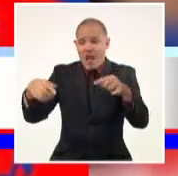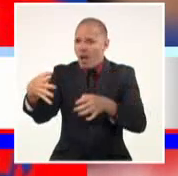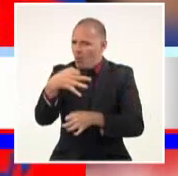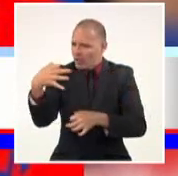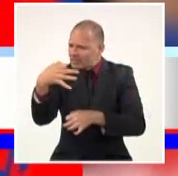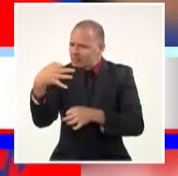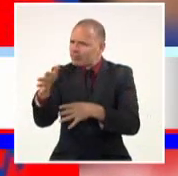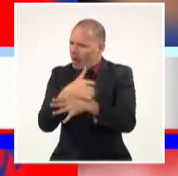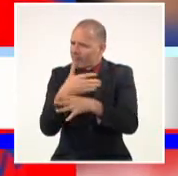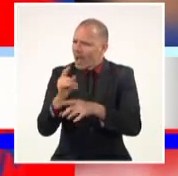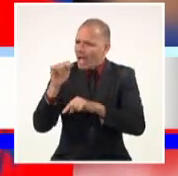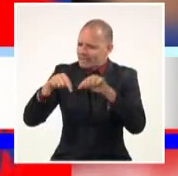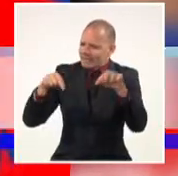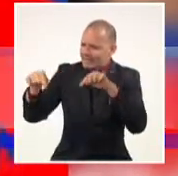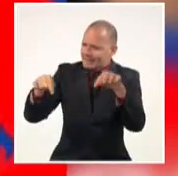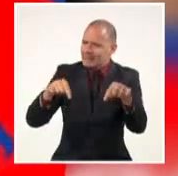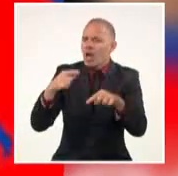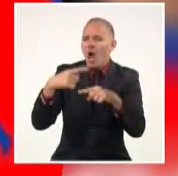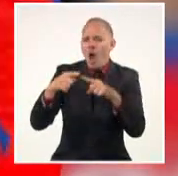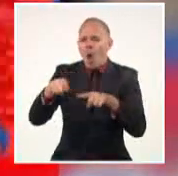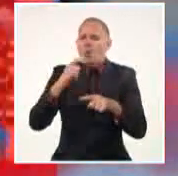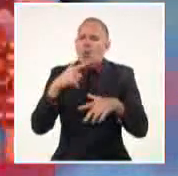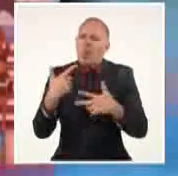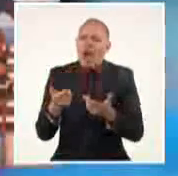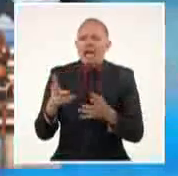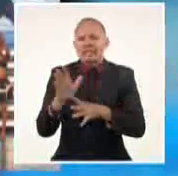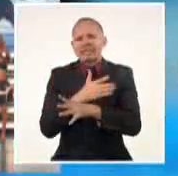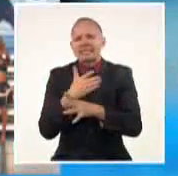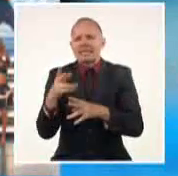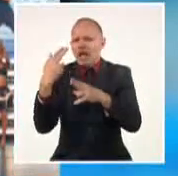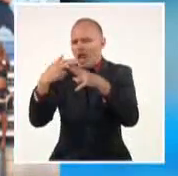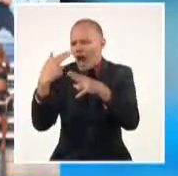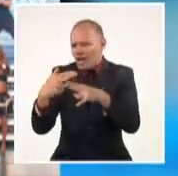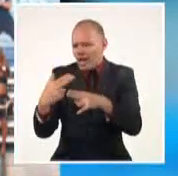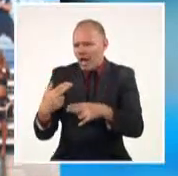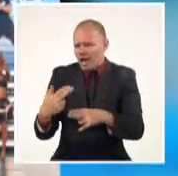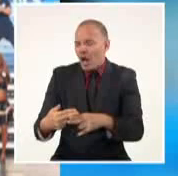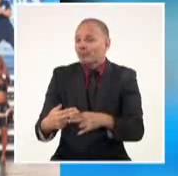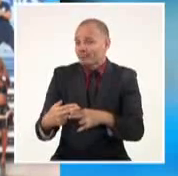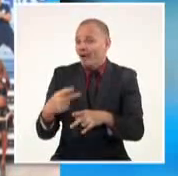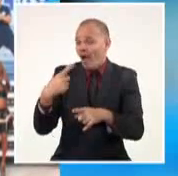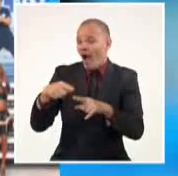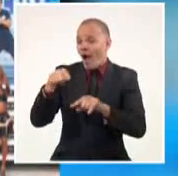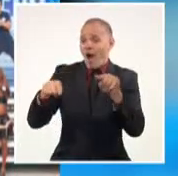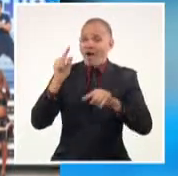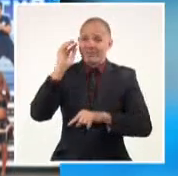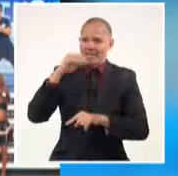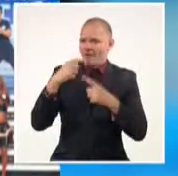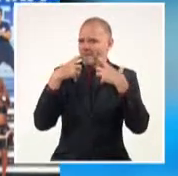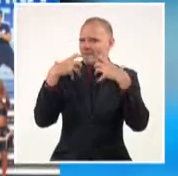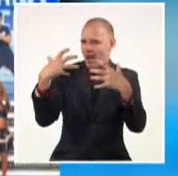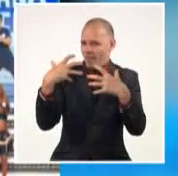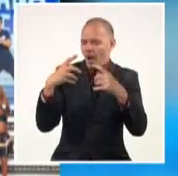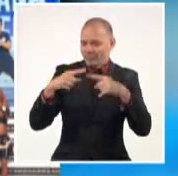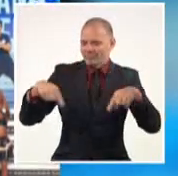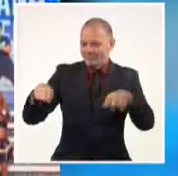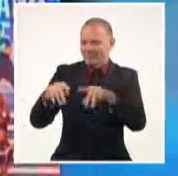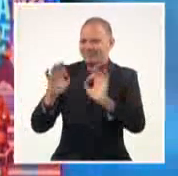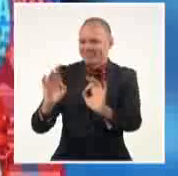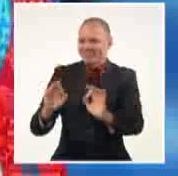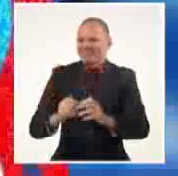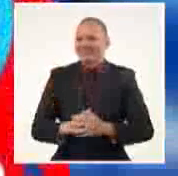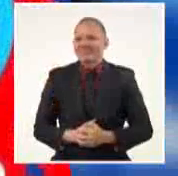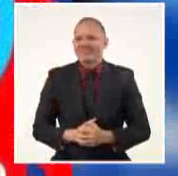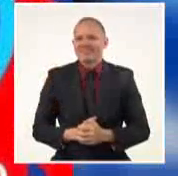Trabuco, la Orquesta Nacaona, Bamboleo, Azúcar Negra, la cantante Larixa Bacallao y la Orquesta Delito Revé, entre